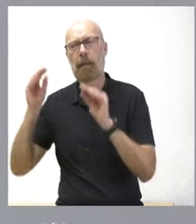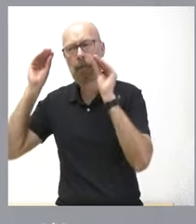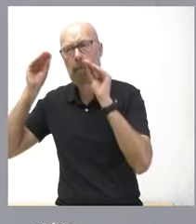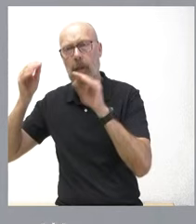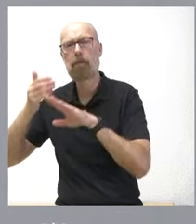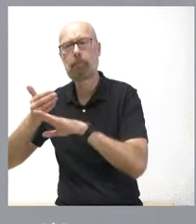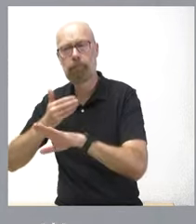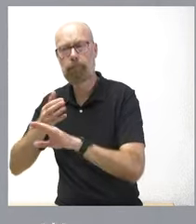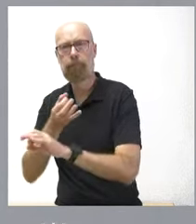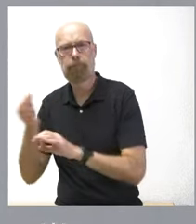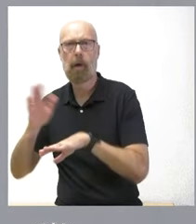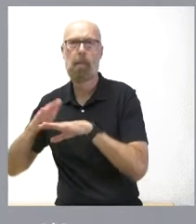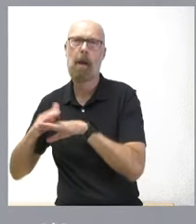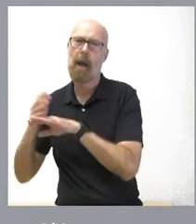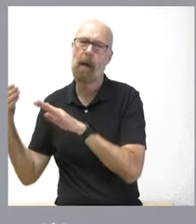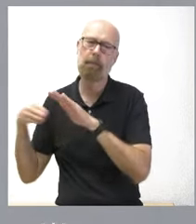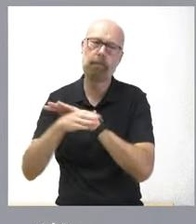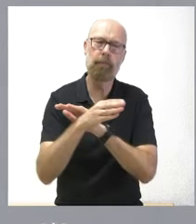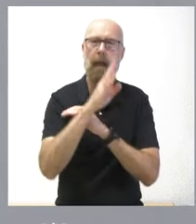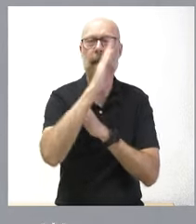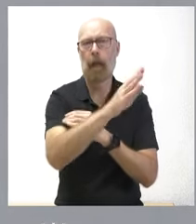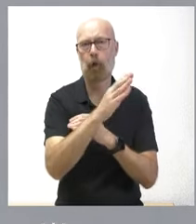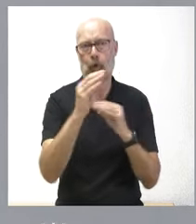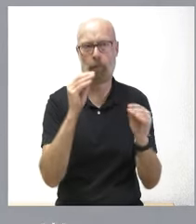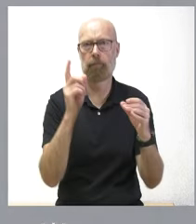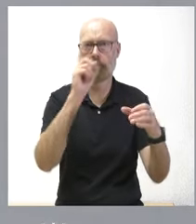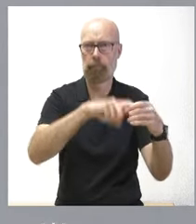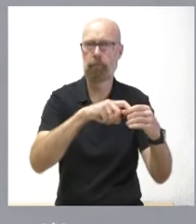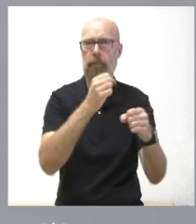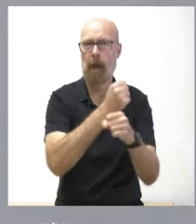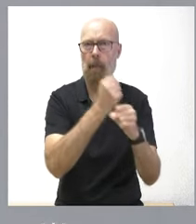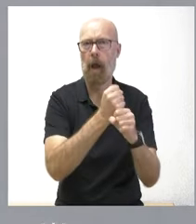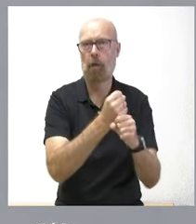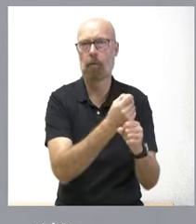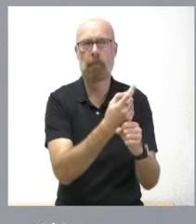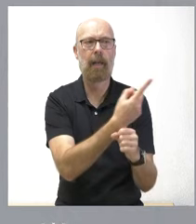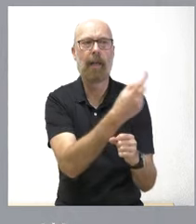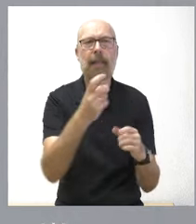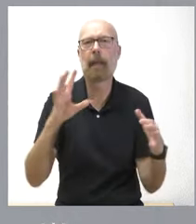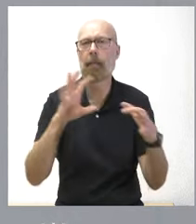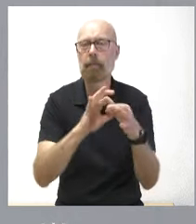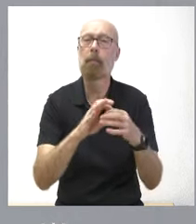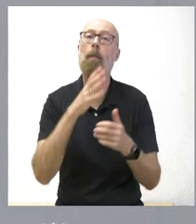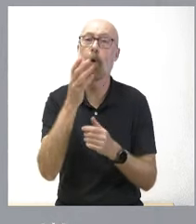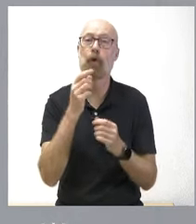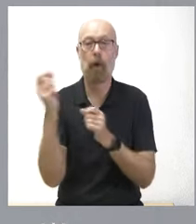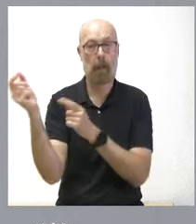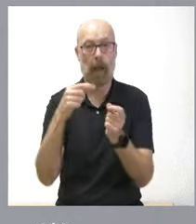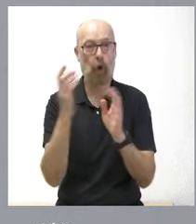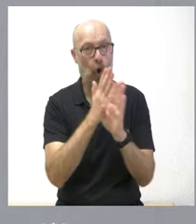buscando esa formación y esa cualificación que es necesaria para esta cobertura de puestos. Por tanto, inmigración ordenada, sí.